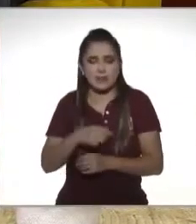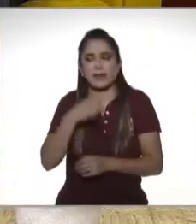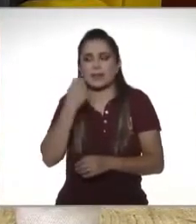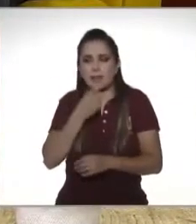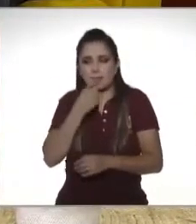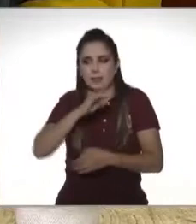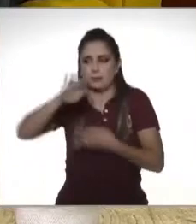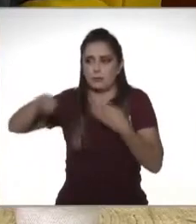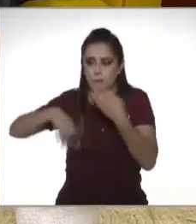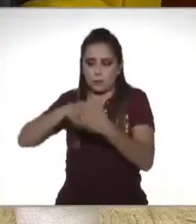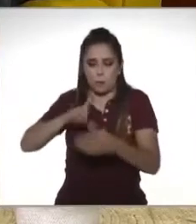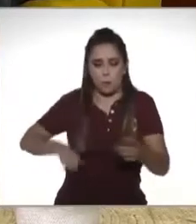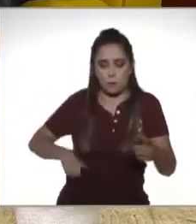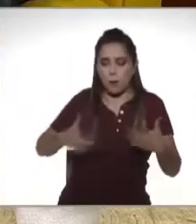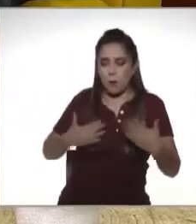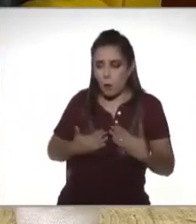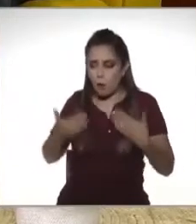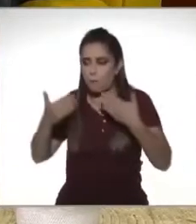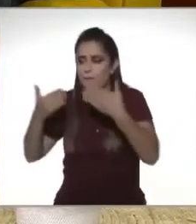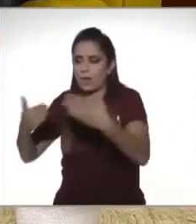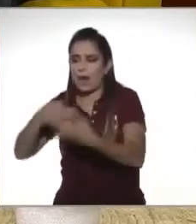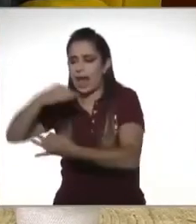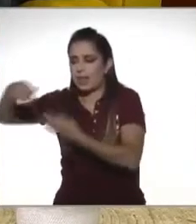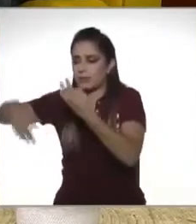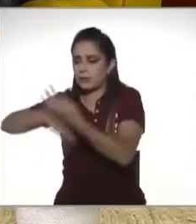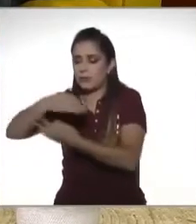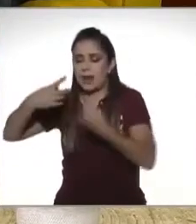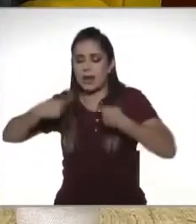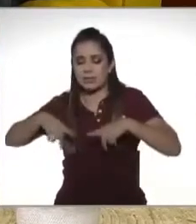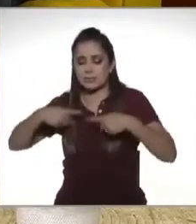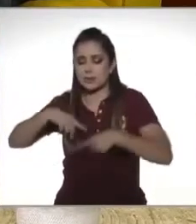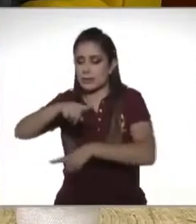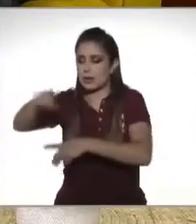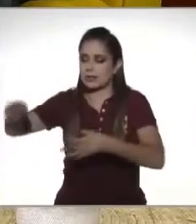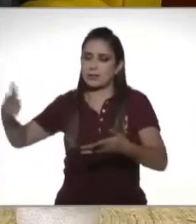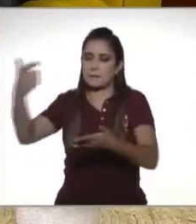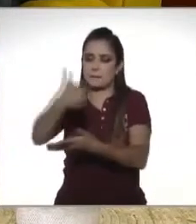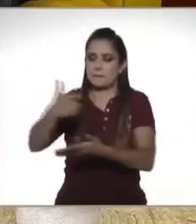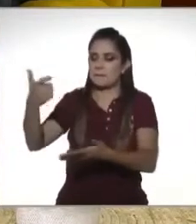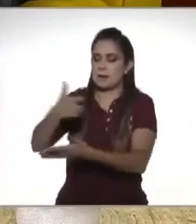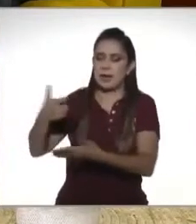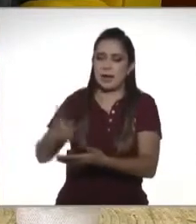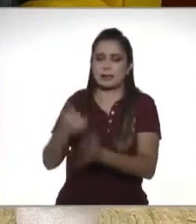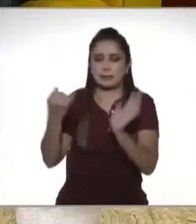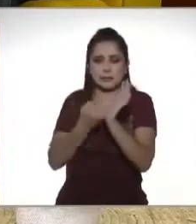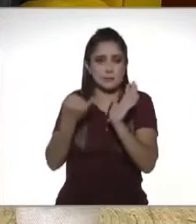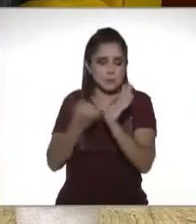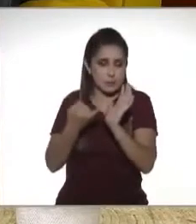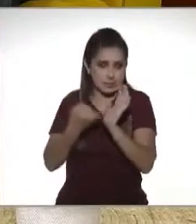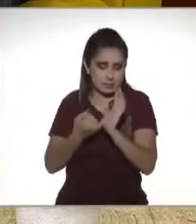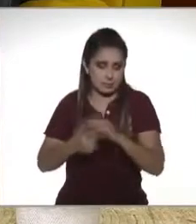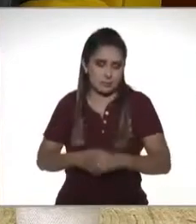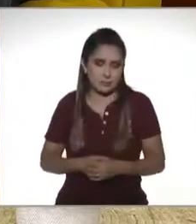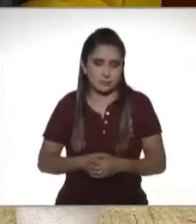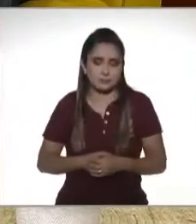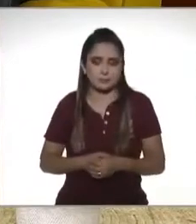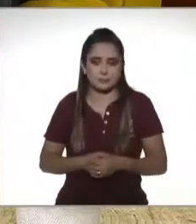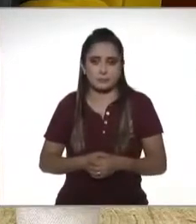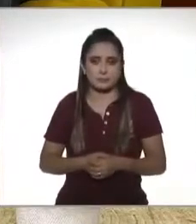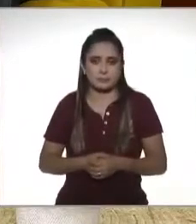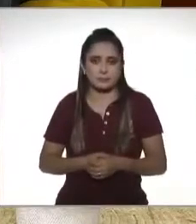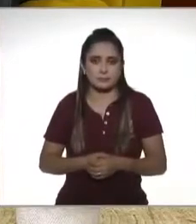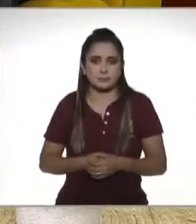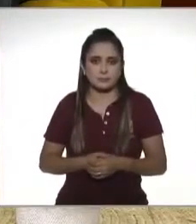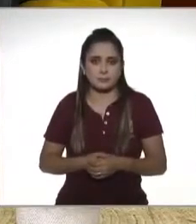actuamos de buena fe y que todos nos autodeterminamos en las contribuciones que tenemos que pagar entonces digamos que